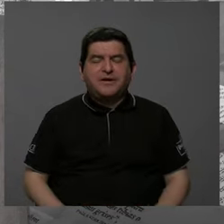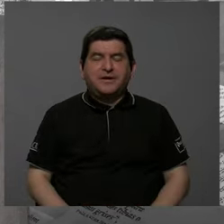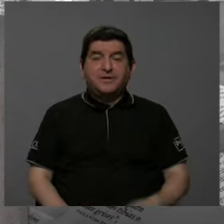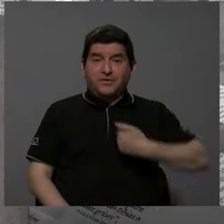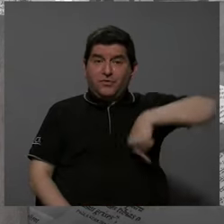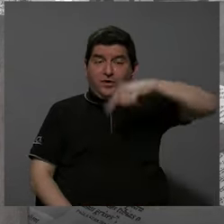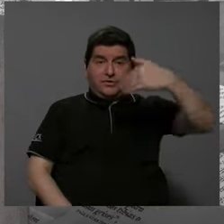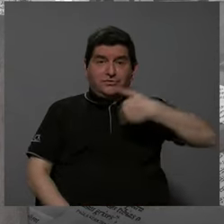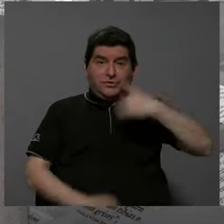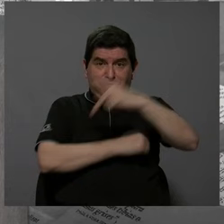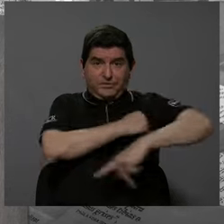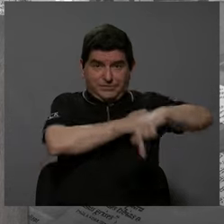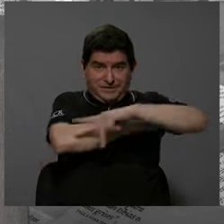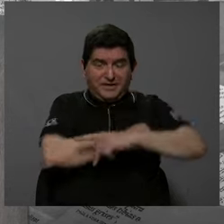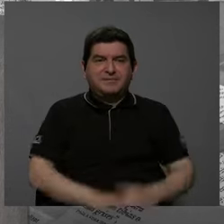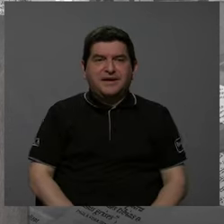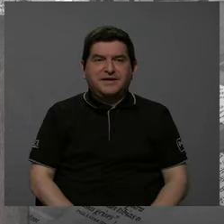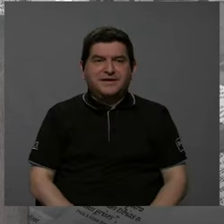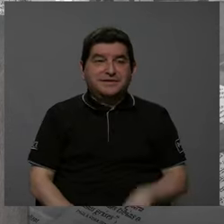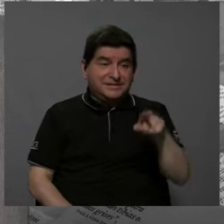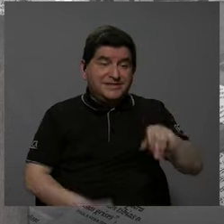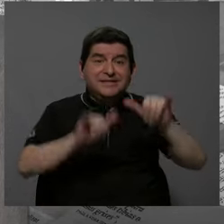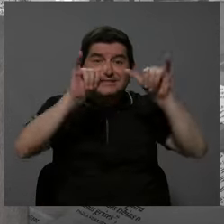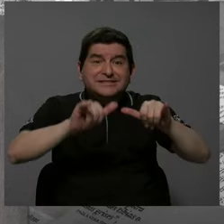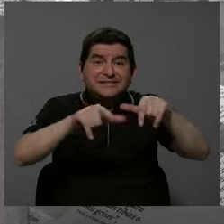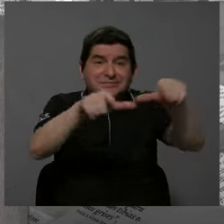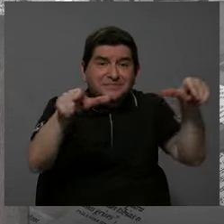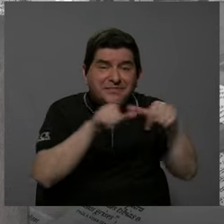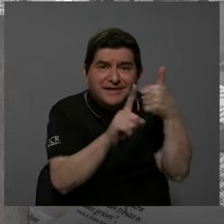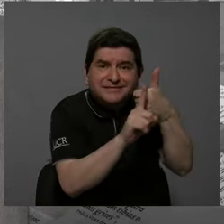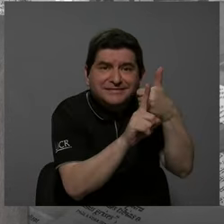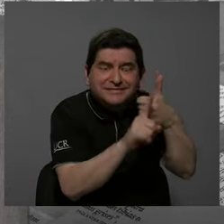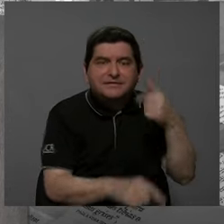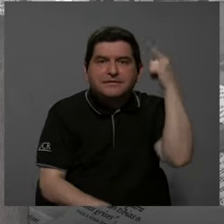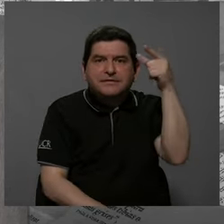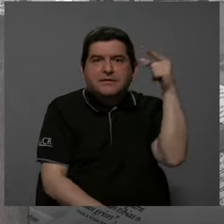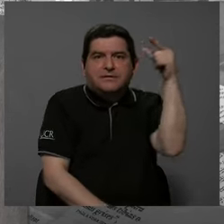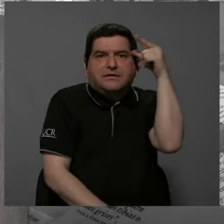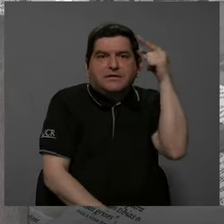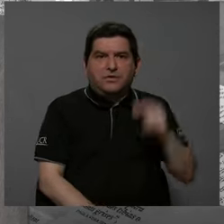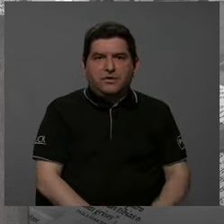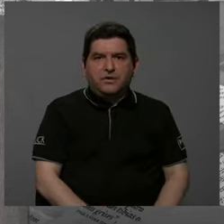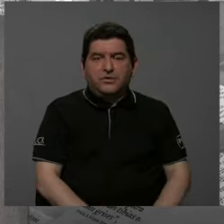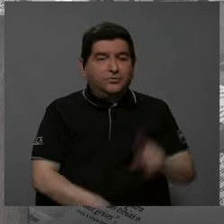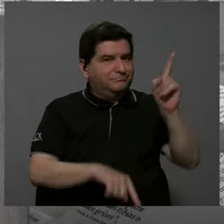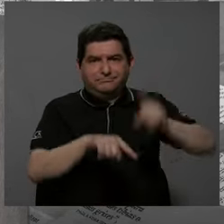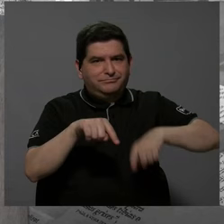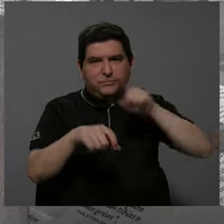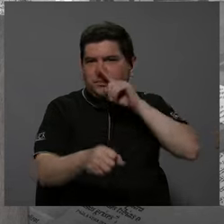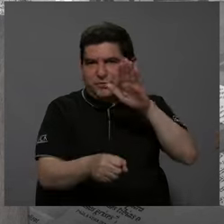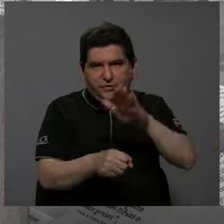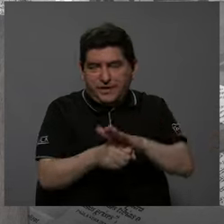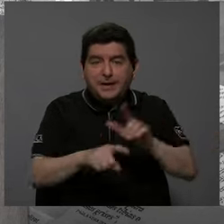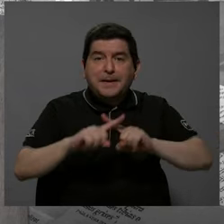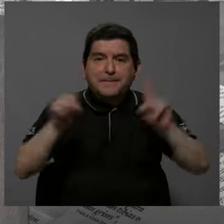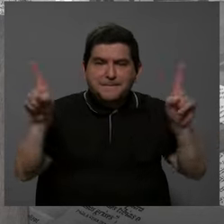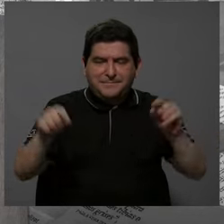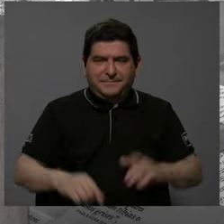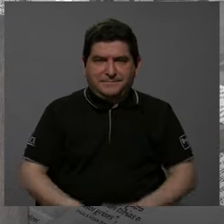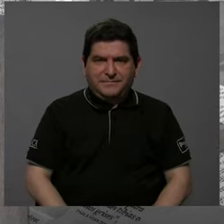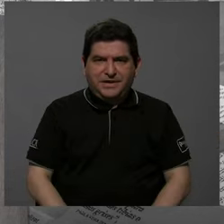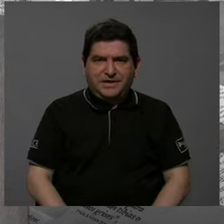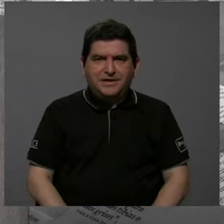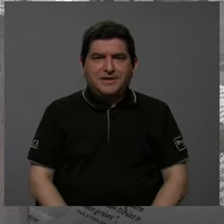que todo el tejido descansa en los territorios. Y por supuesto, que esto no lo hemos logrado todavía, pero por